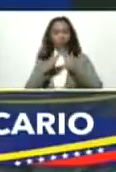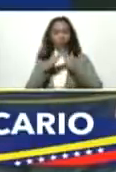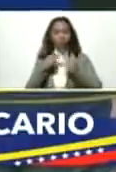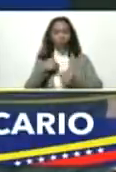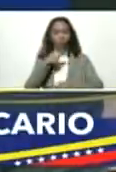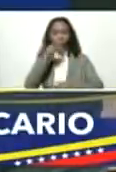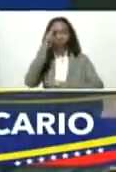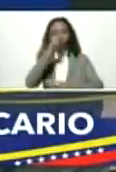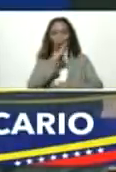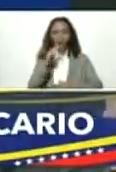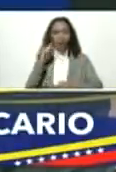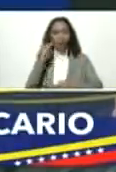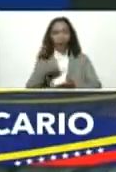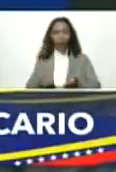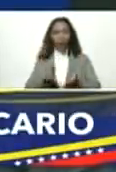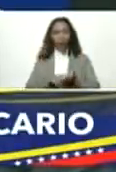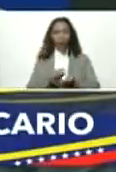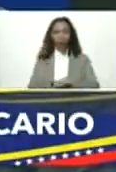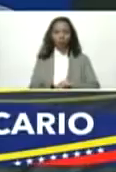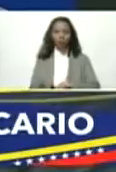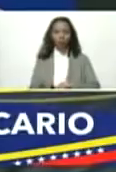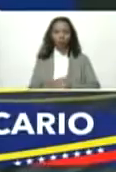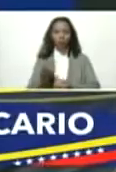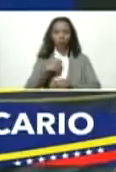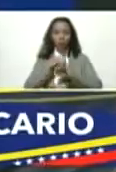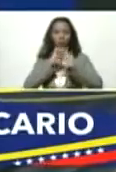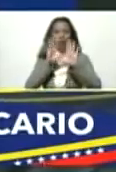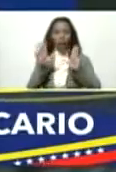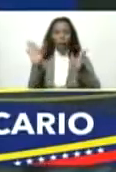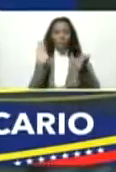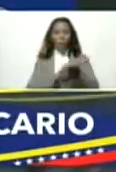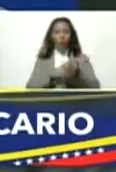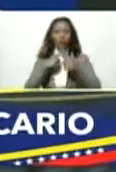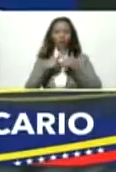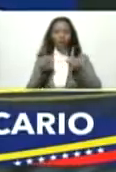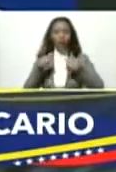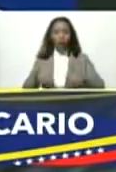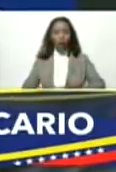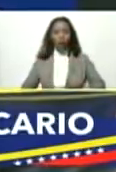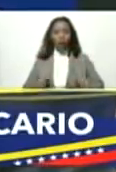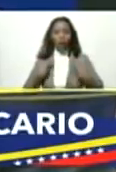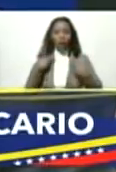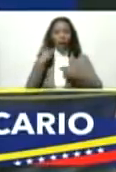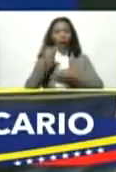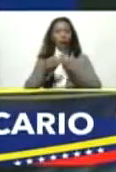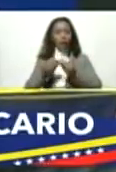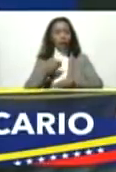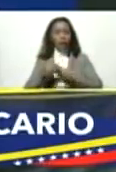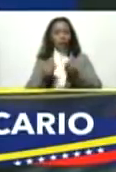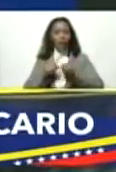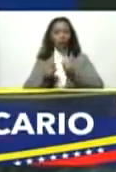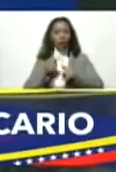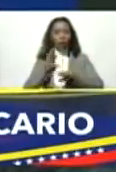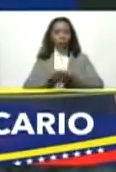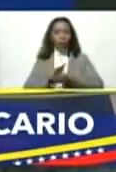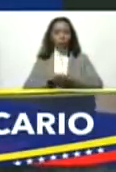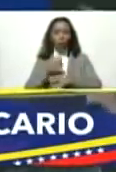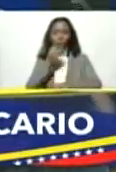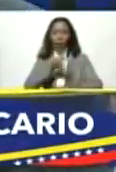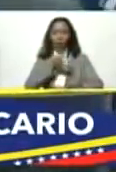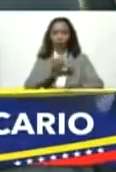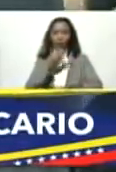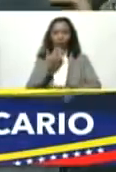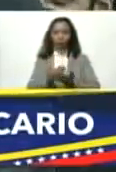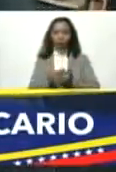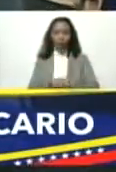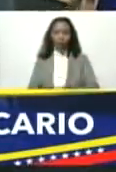repito diariamente a mi familia y equipo y que estoy convencido que marca la diferencia en la vida y es hay que hacer que las cosas sucedan buenas tardes y muchas